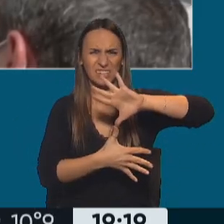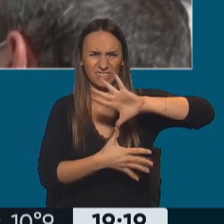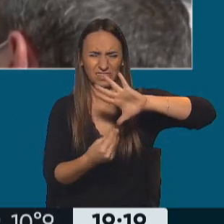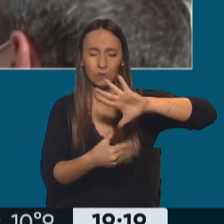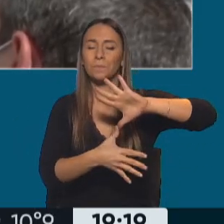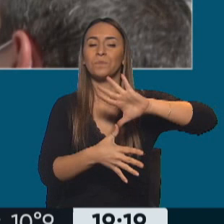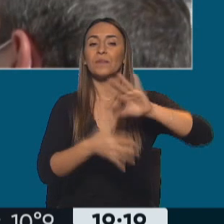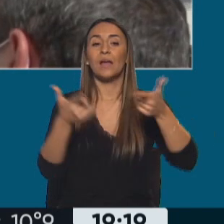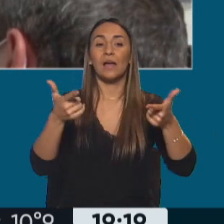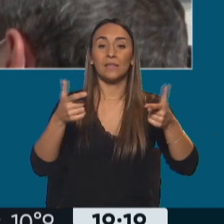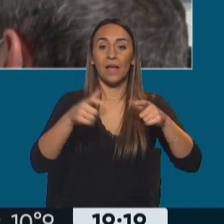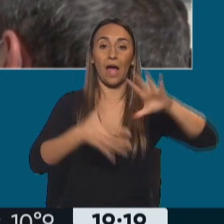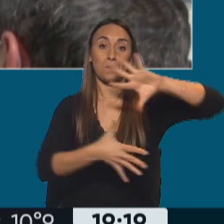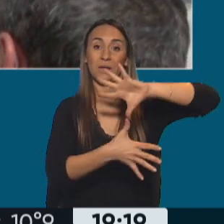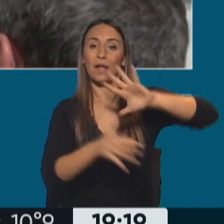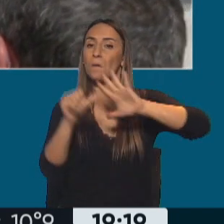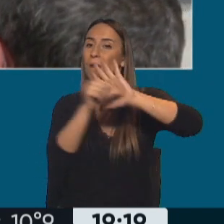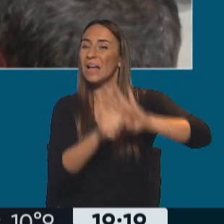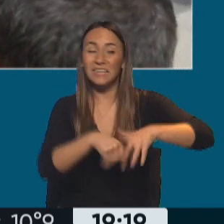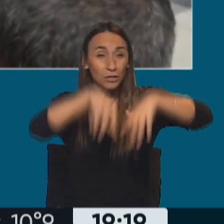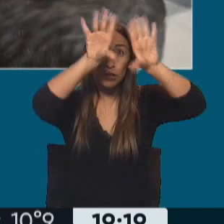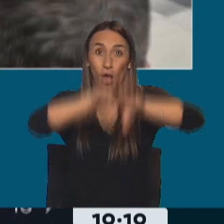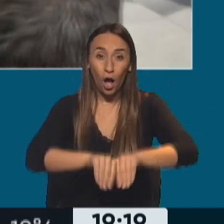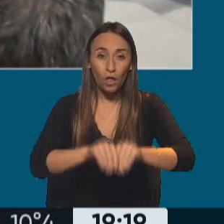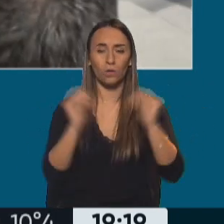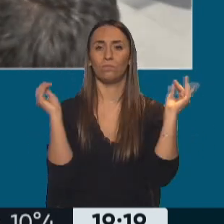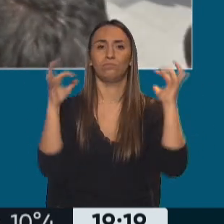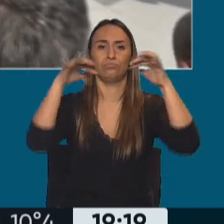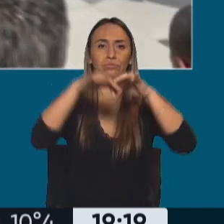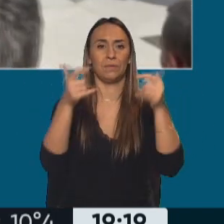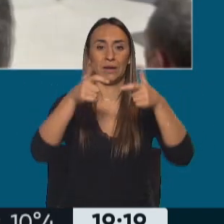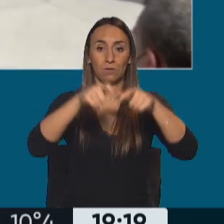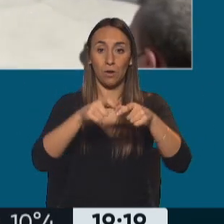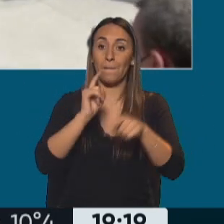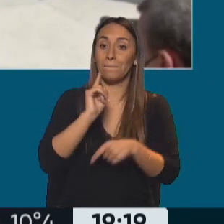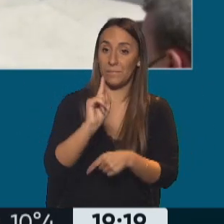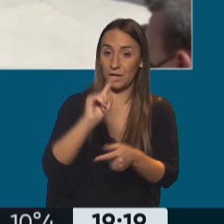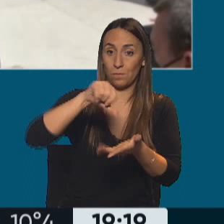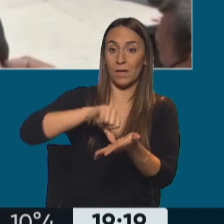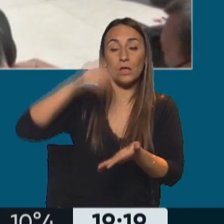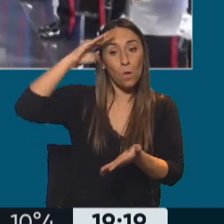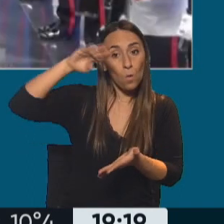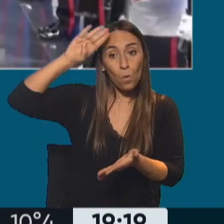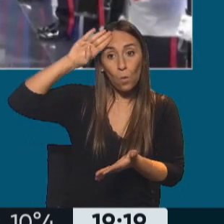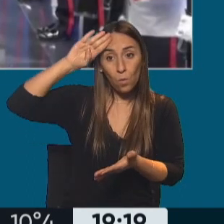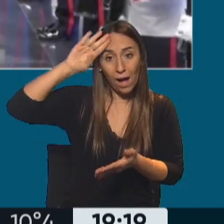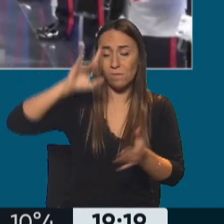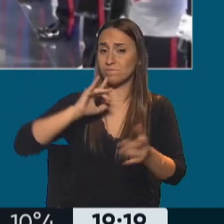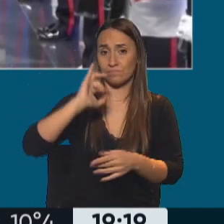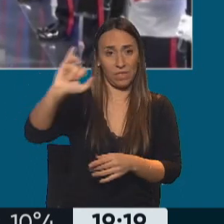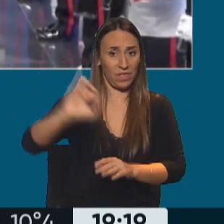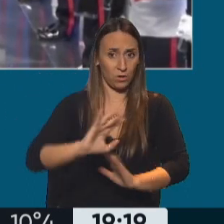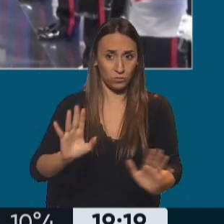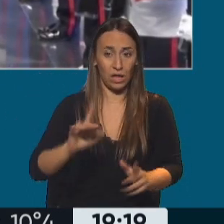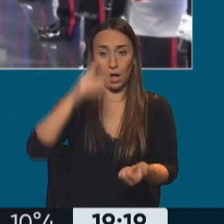están en el continente americano. ¿Qué pasó? Desde Cuba denuncian que no fueron invitados ni